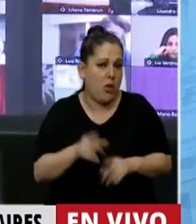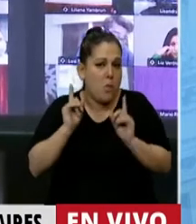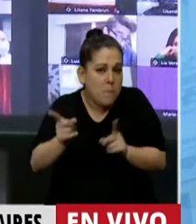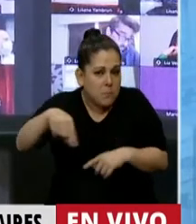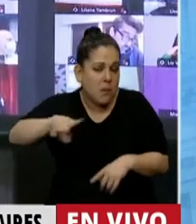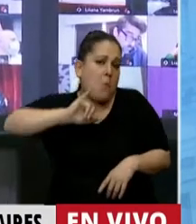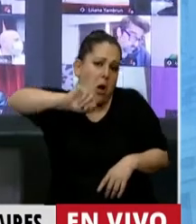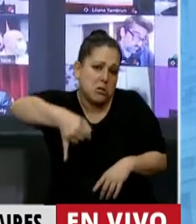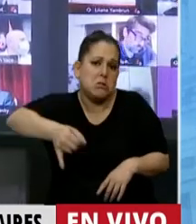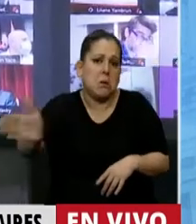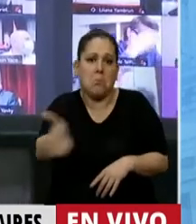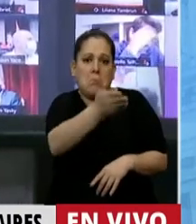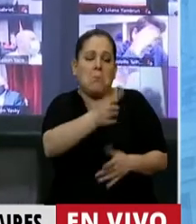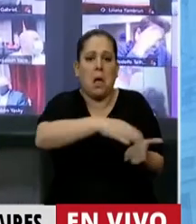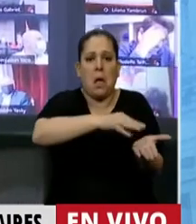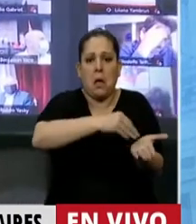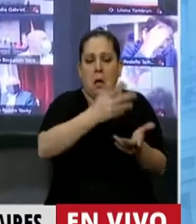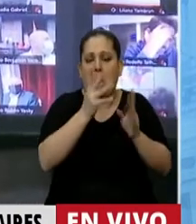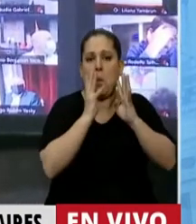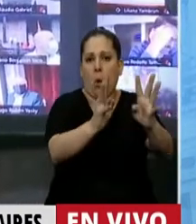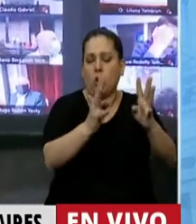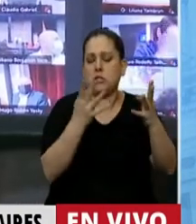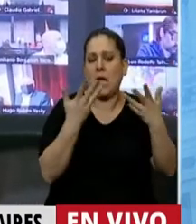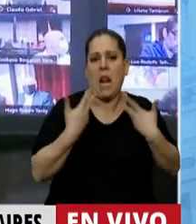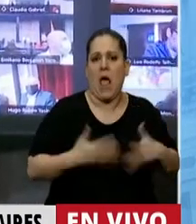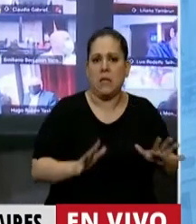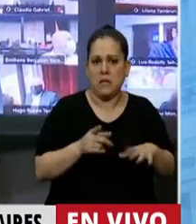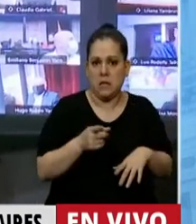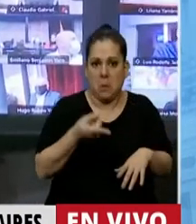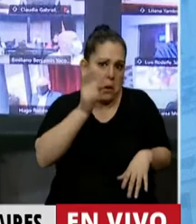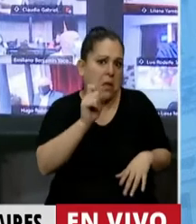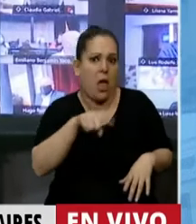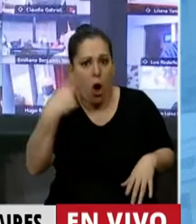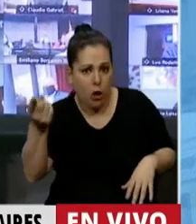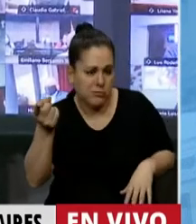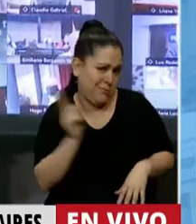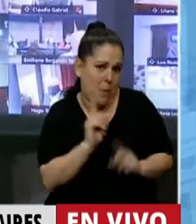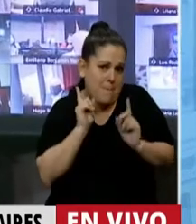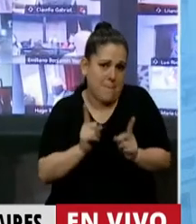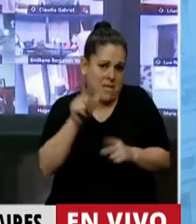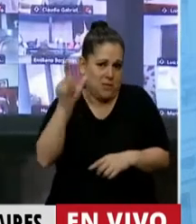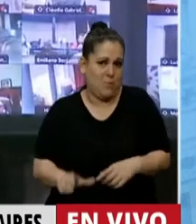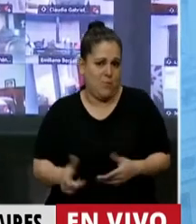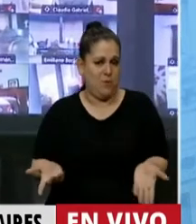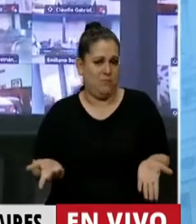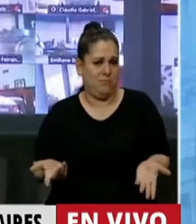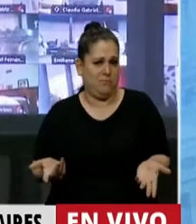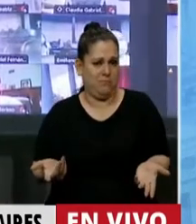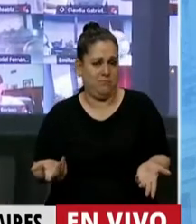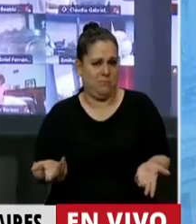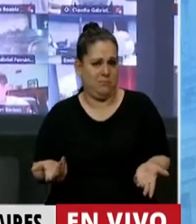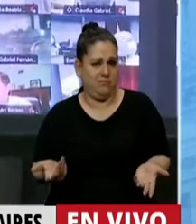cambio del uso del suelo de los bosques nativos. No son otros, ¿quiénes son? Entonces yo digo,